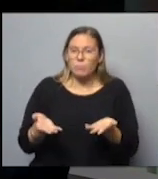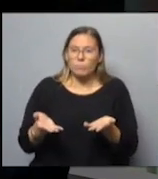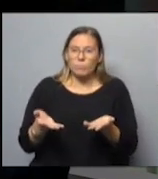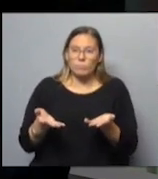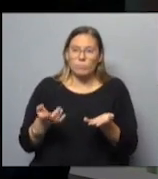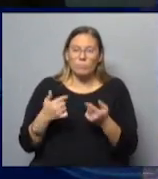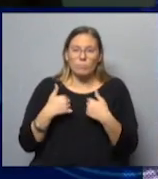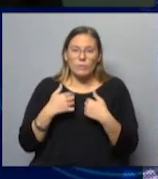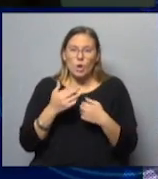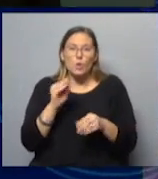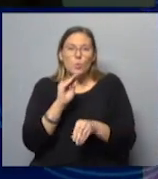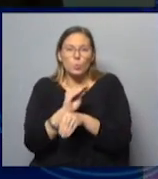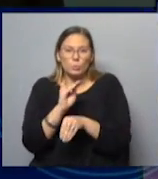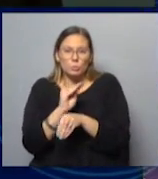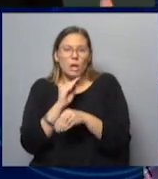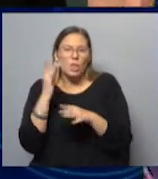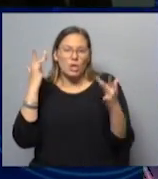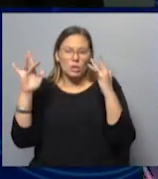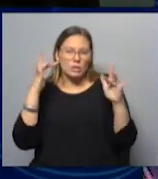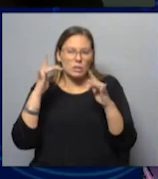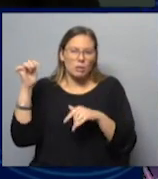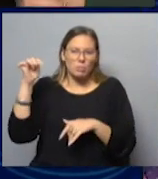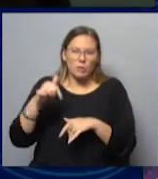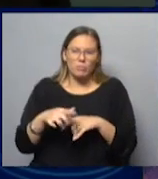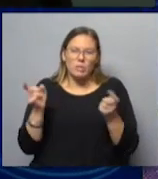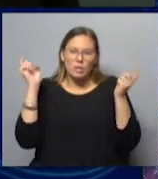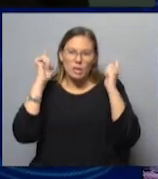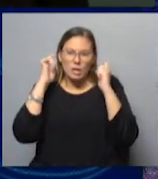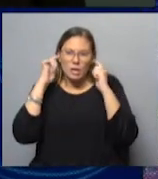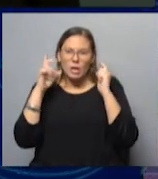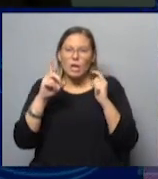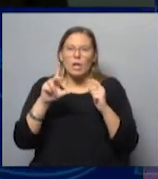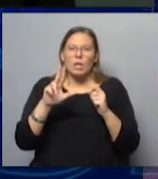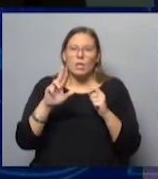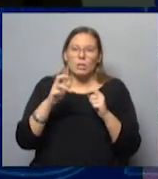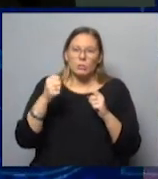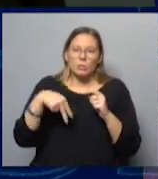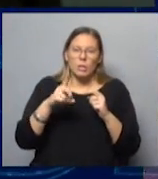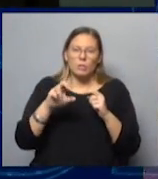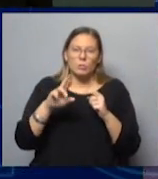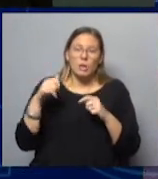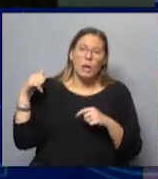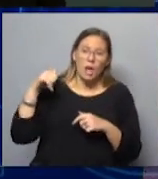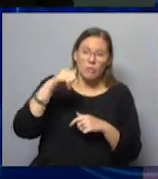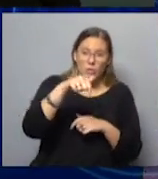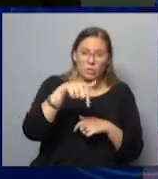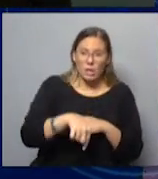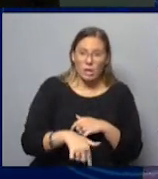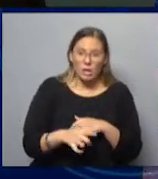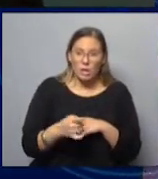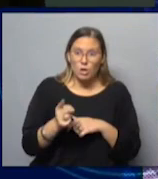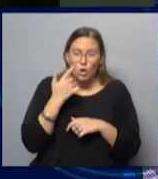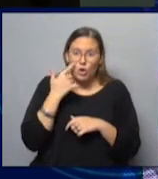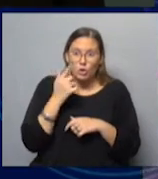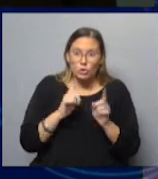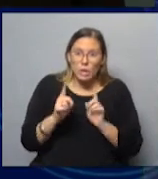Y yo qué sé, culturalmente en la adolescencia, yo me vine con mi Walkman escuchando Durán Durán en el avión y acá era tipo, no se